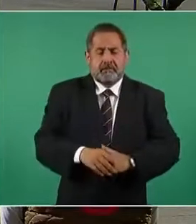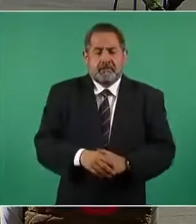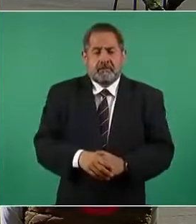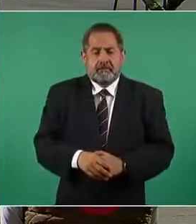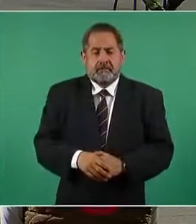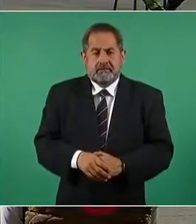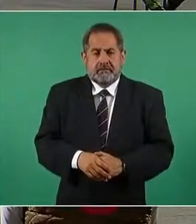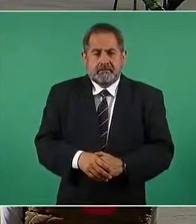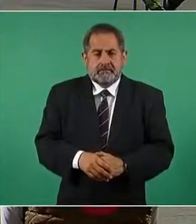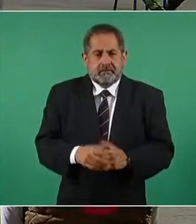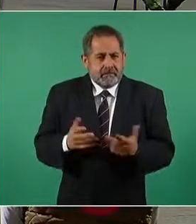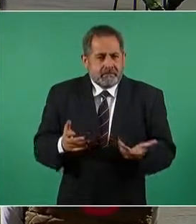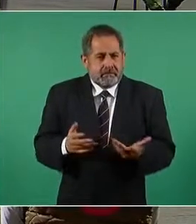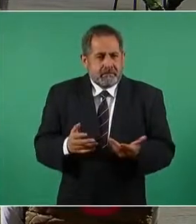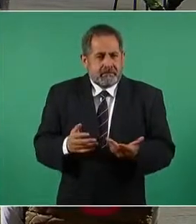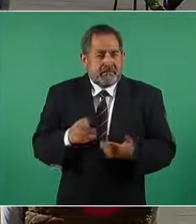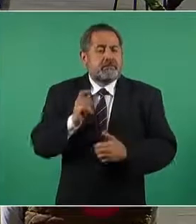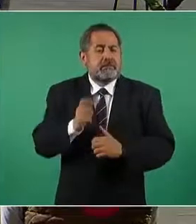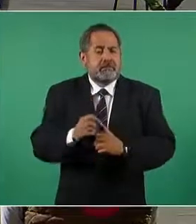¿cuándo llegaron